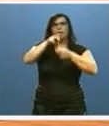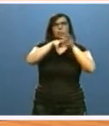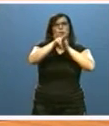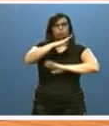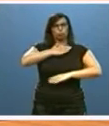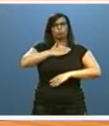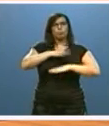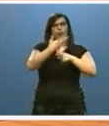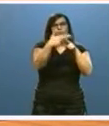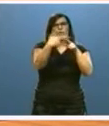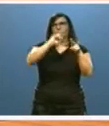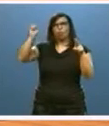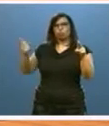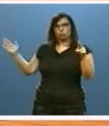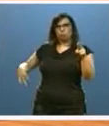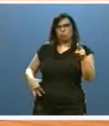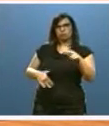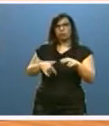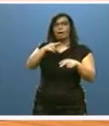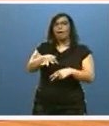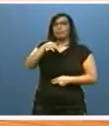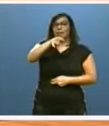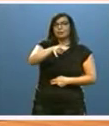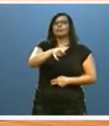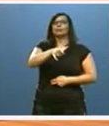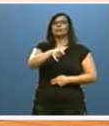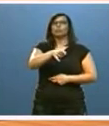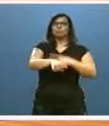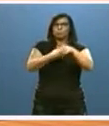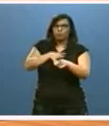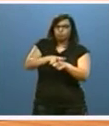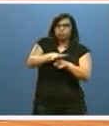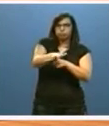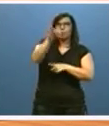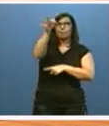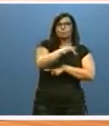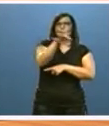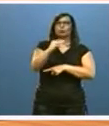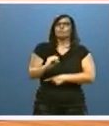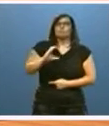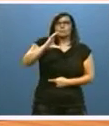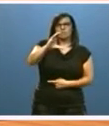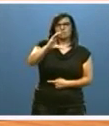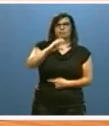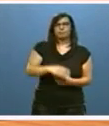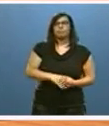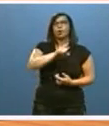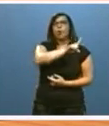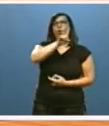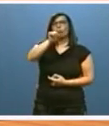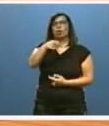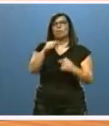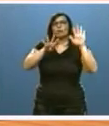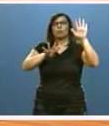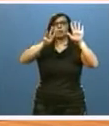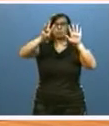políticas, que son, además, las que mayor crecimiento han tenido en el presupuesto 2016, un 11,98